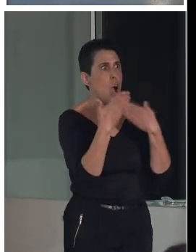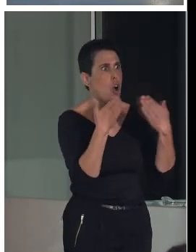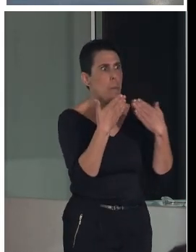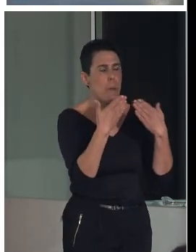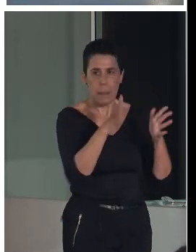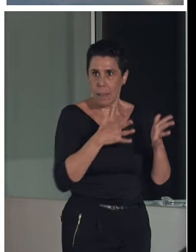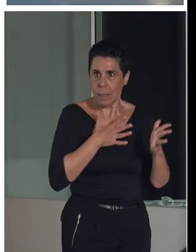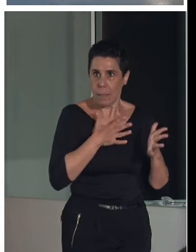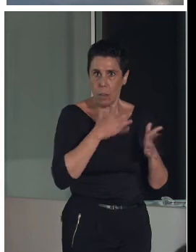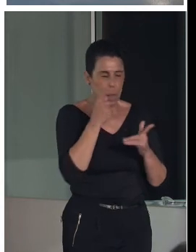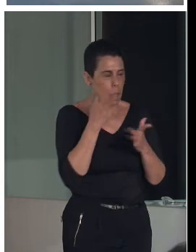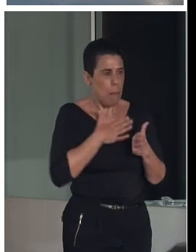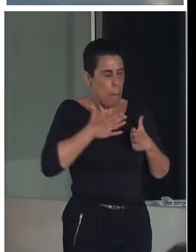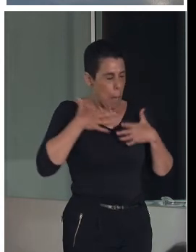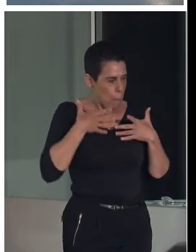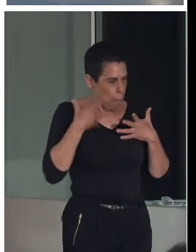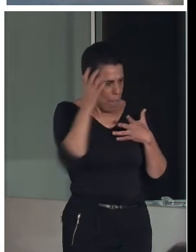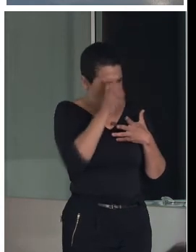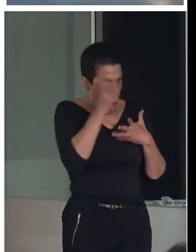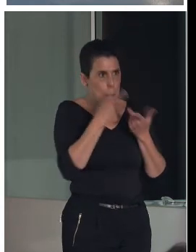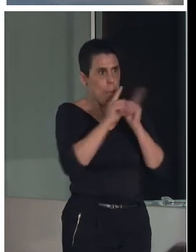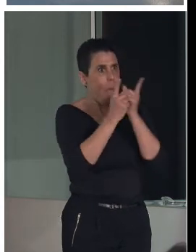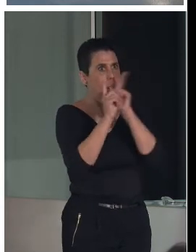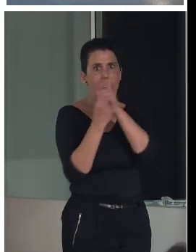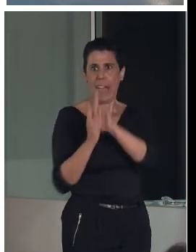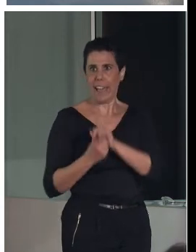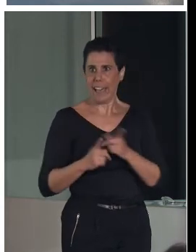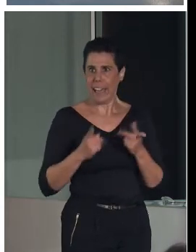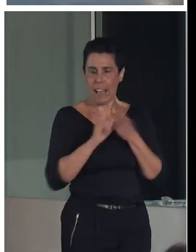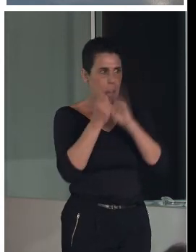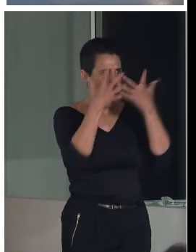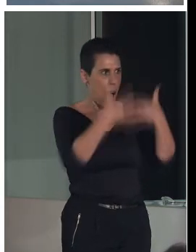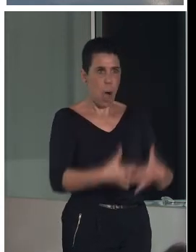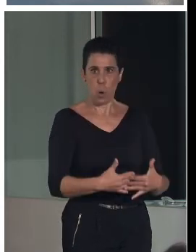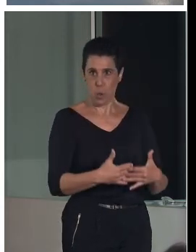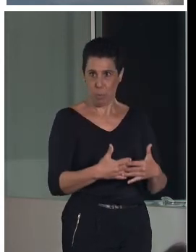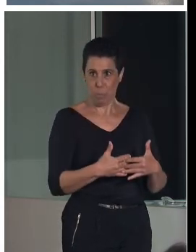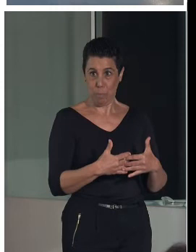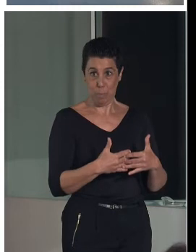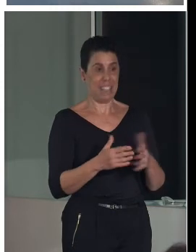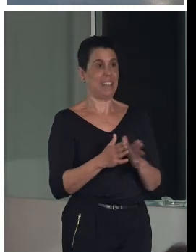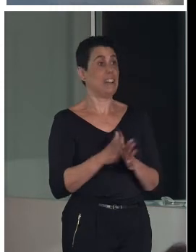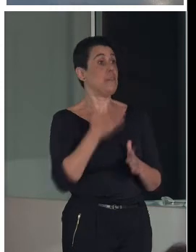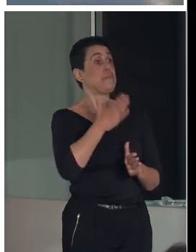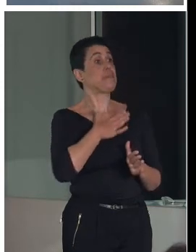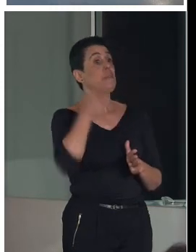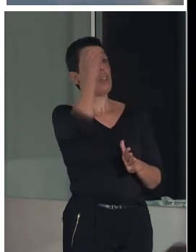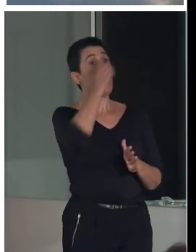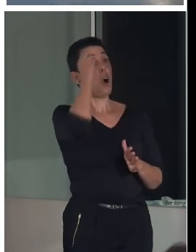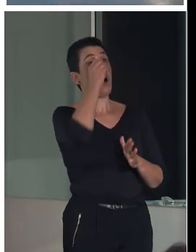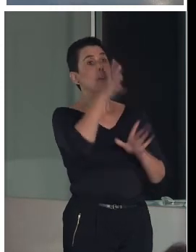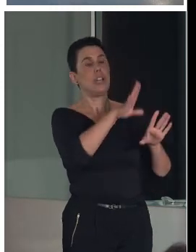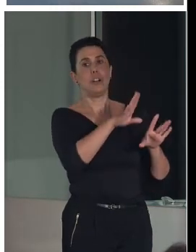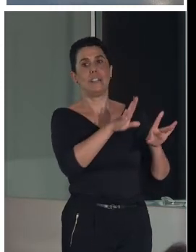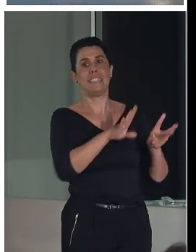cambiando los discursos sobre la marcha para poder encajar, ¿no? desde mi punto de vista, territorio…